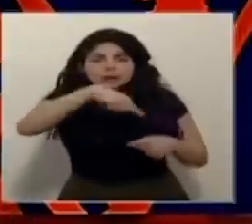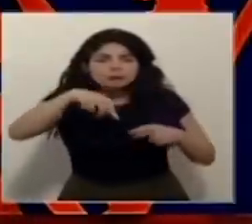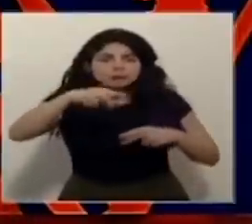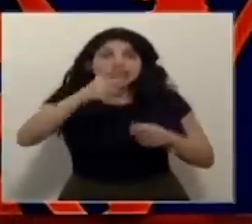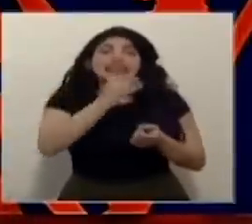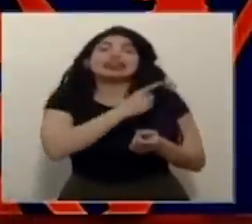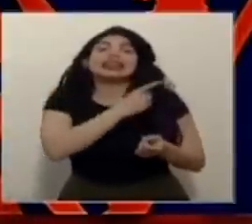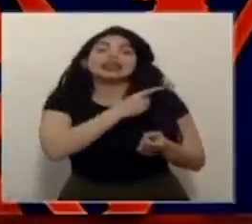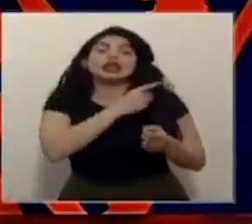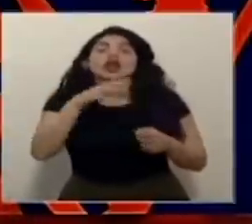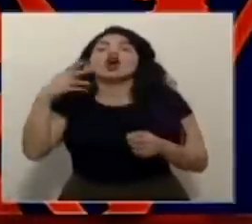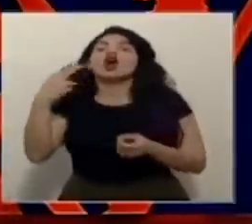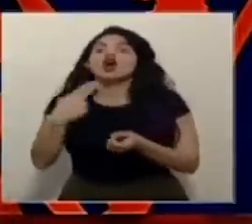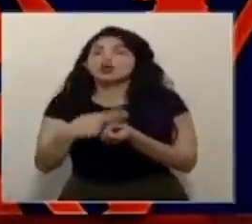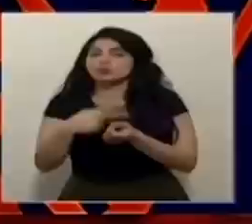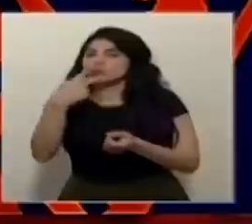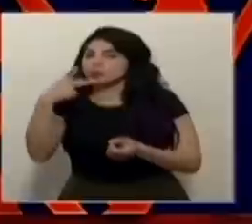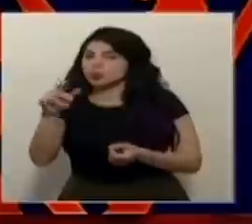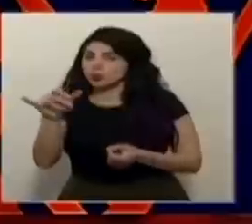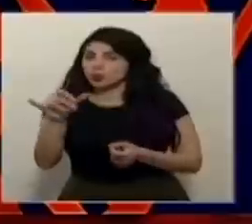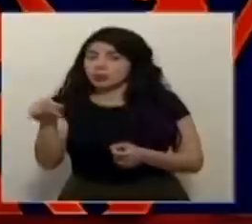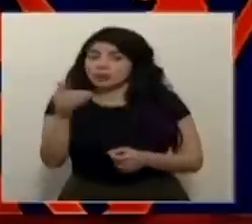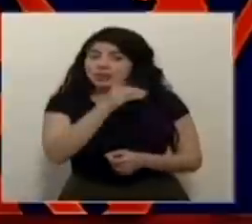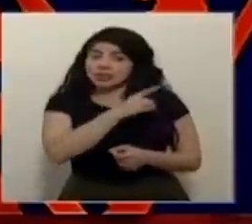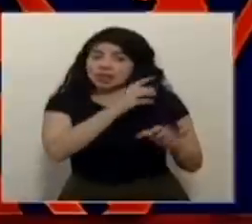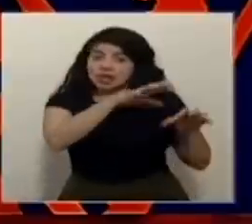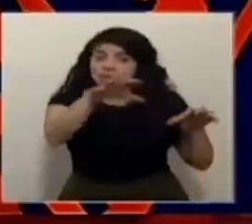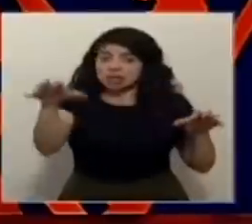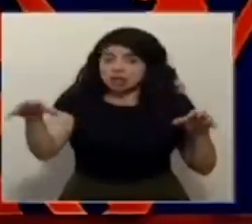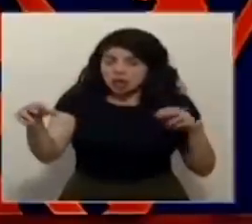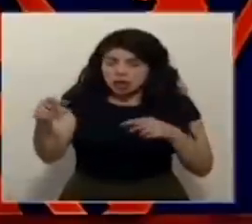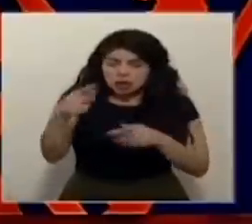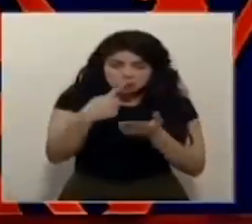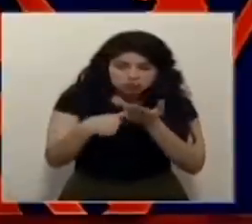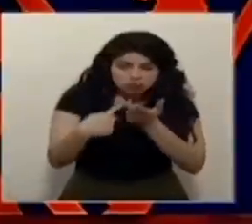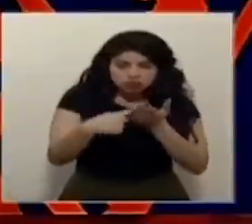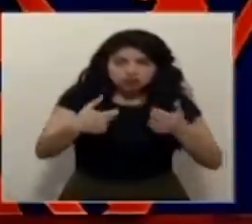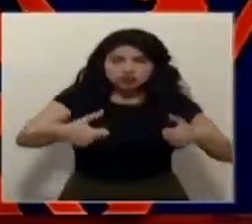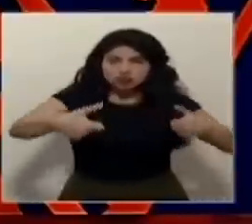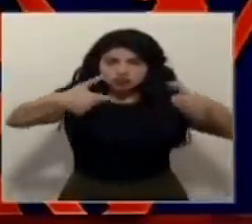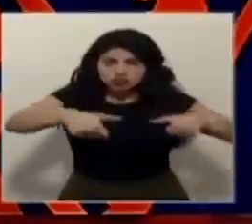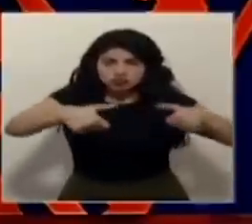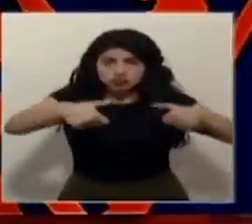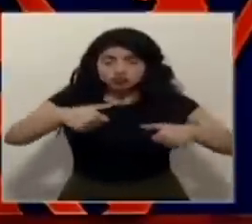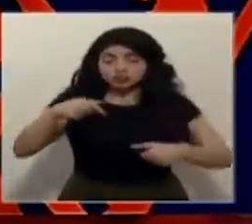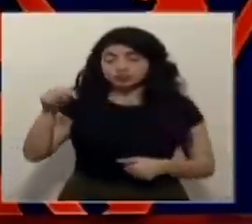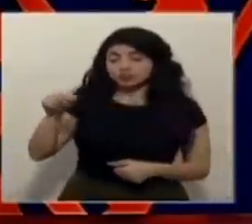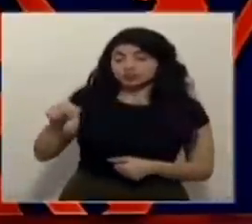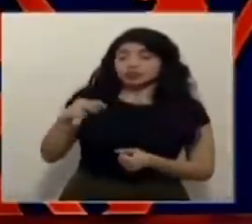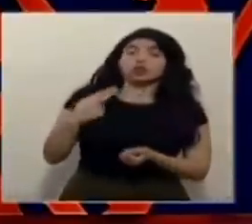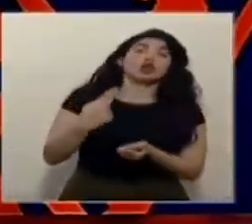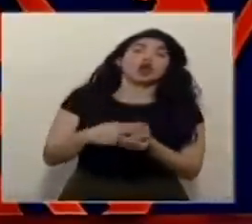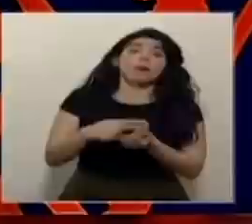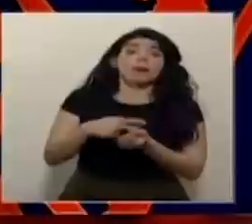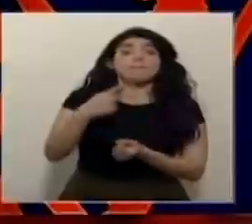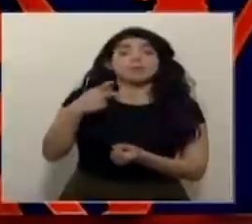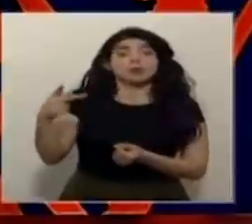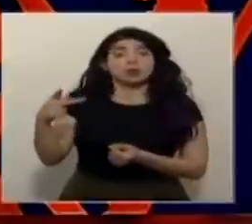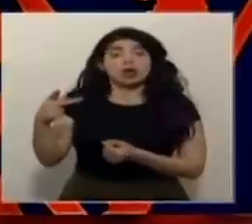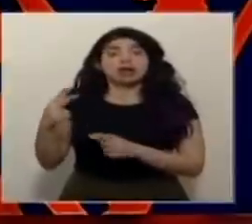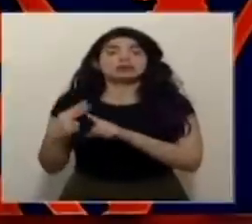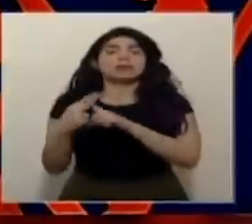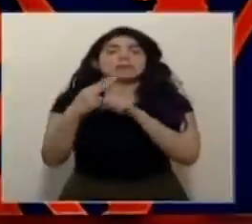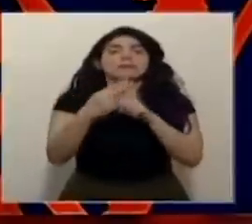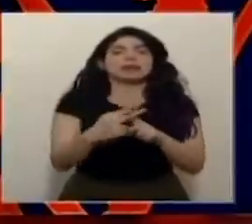acuerdo, bueno, del Hospital de Punta Arenas también, se pusieron de acuerdo, y lo que vamos a hacer es que el Hospital de Punta Arenas va a prestar un